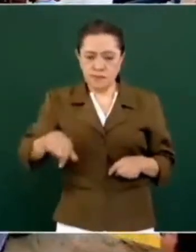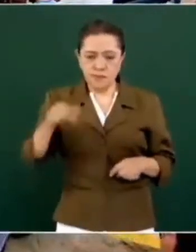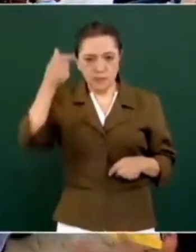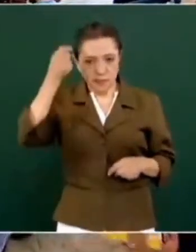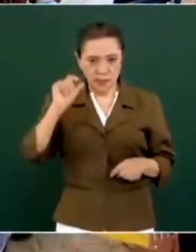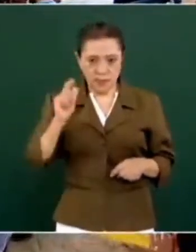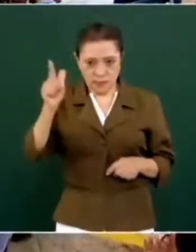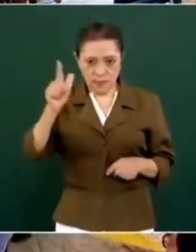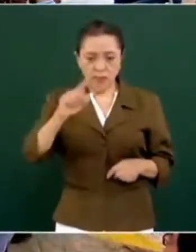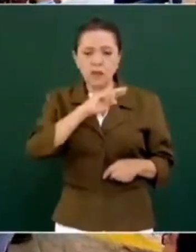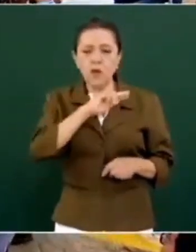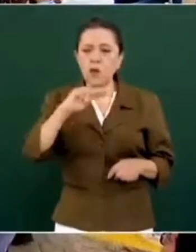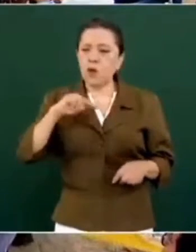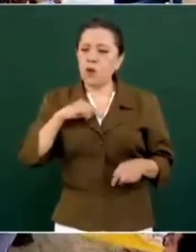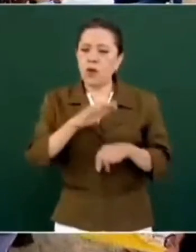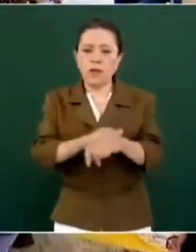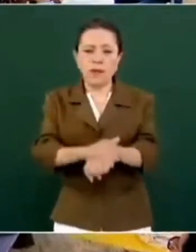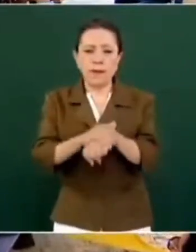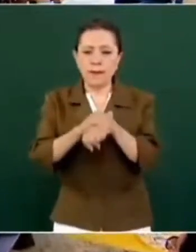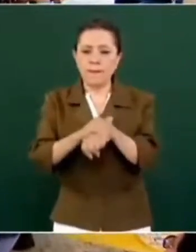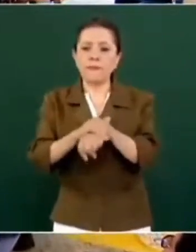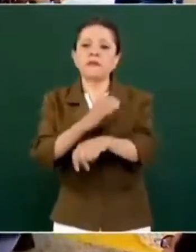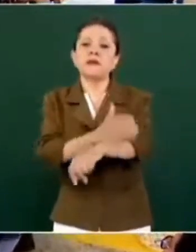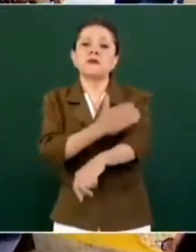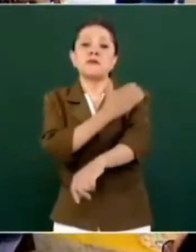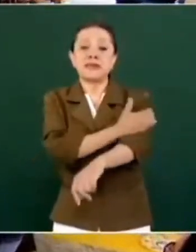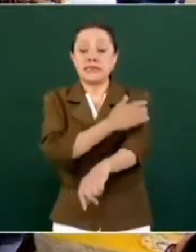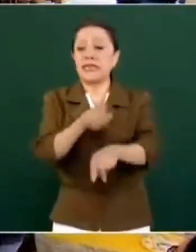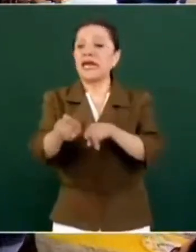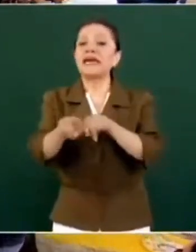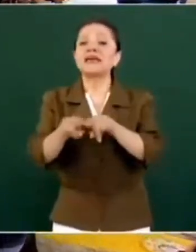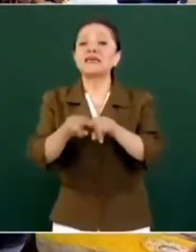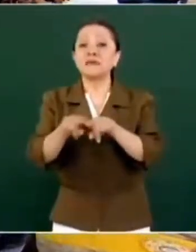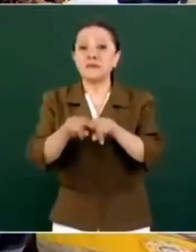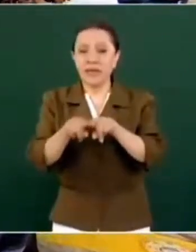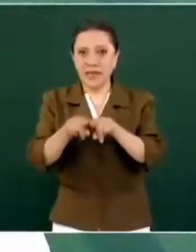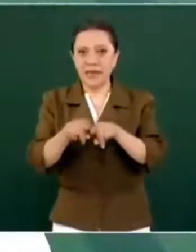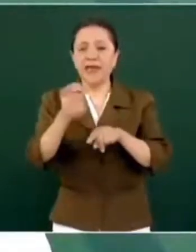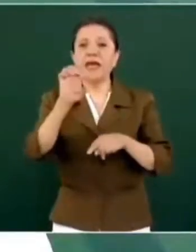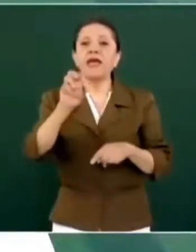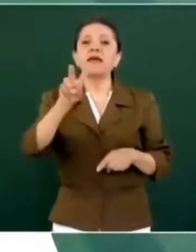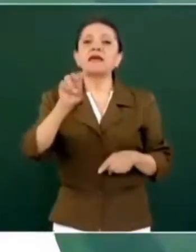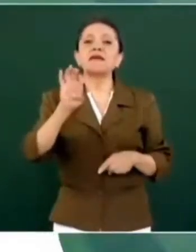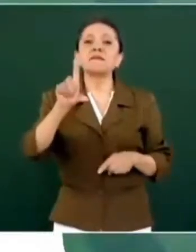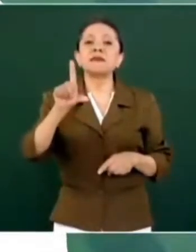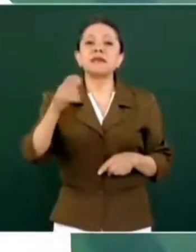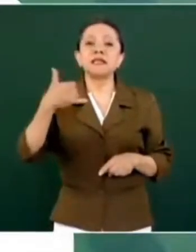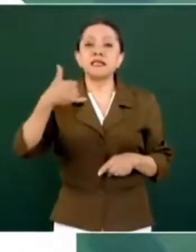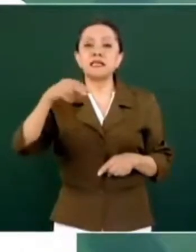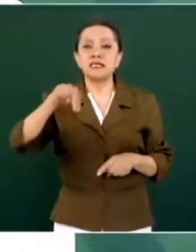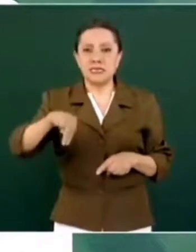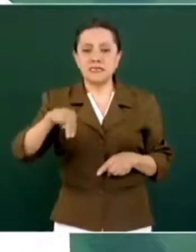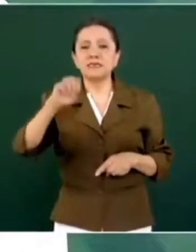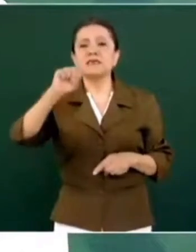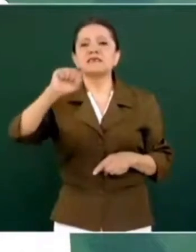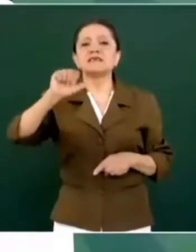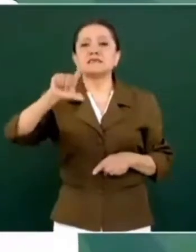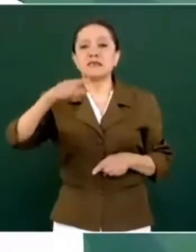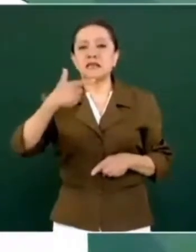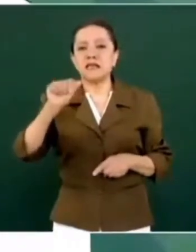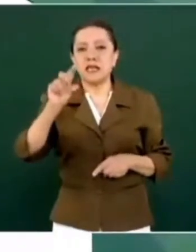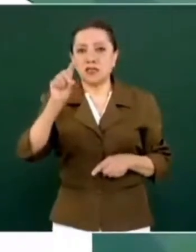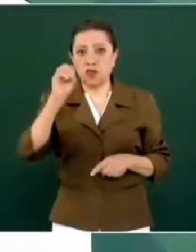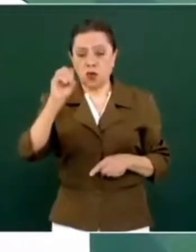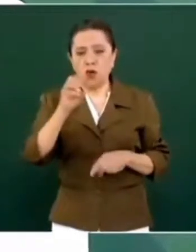amiga, compañera, hermana, Evelyn Salgado, va a informar